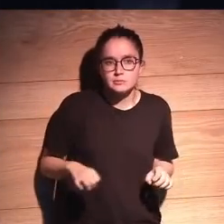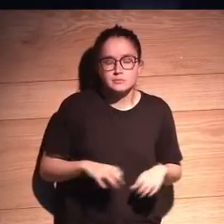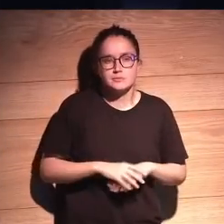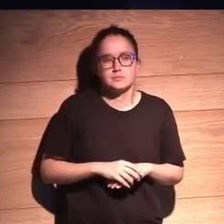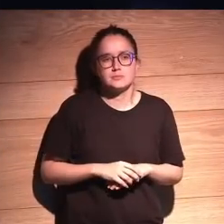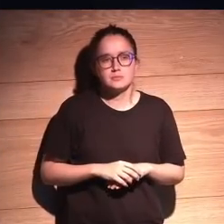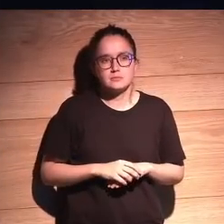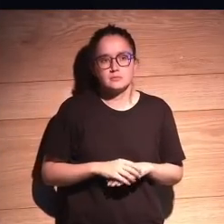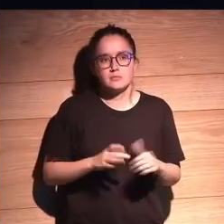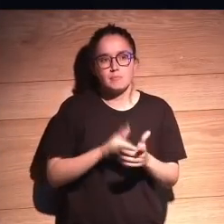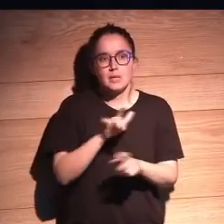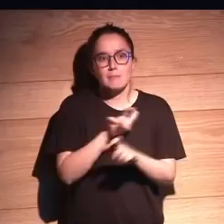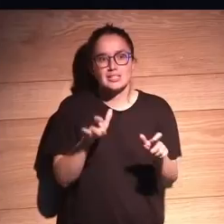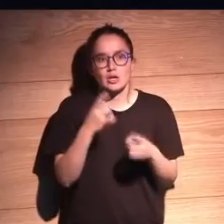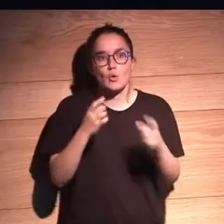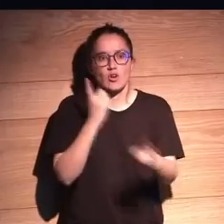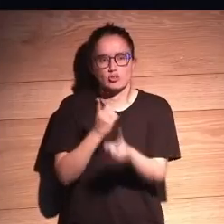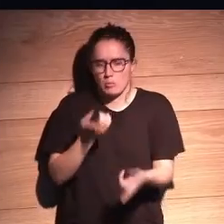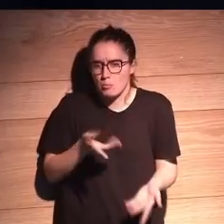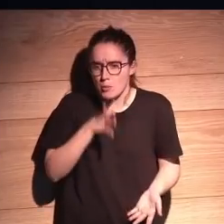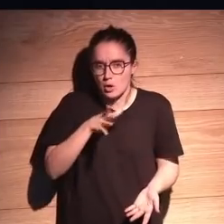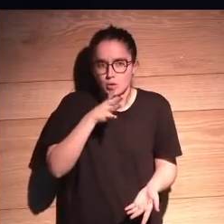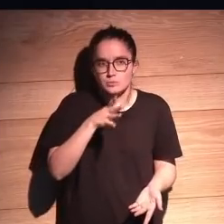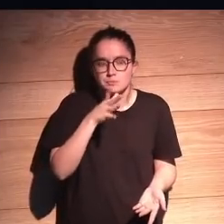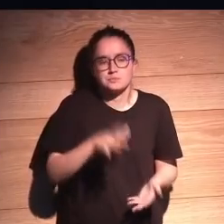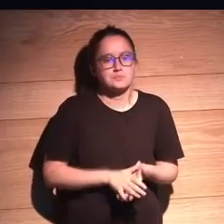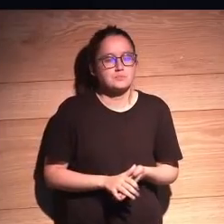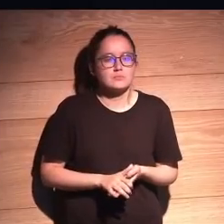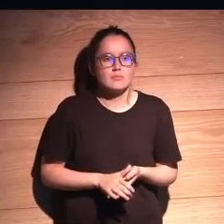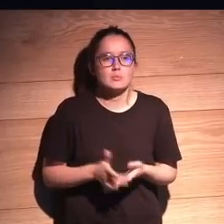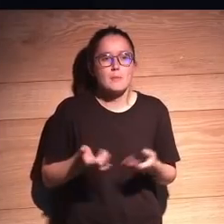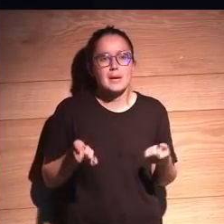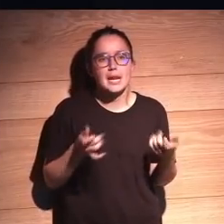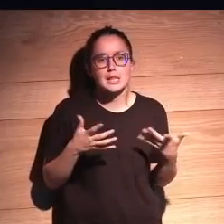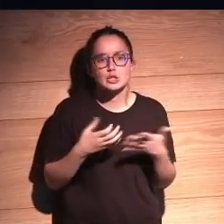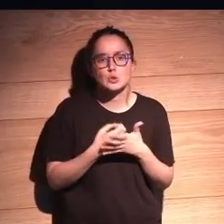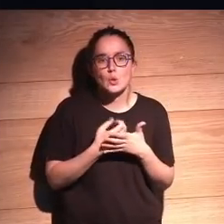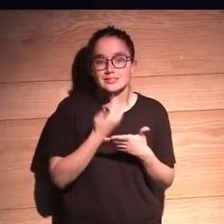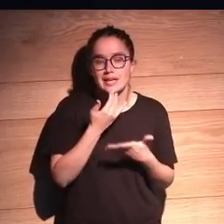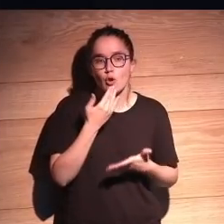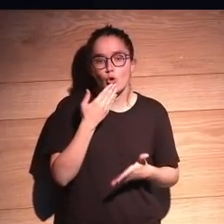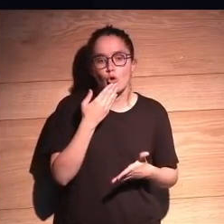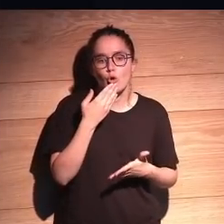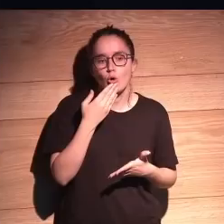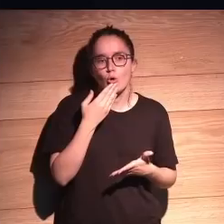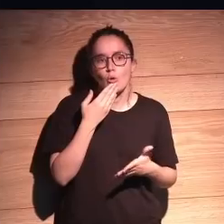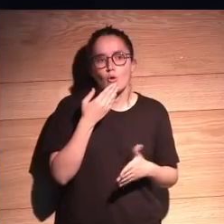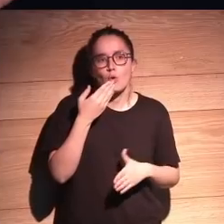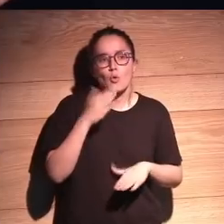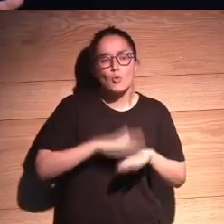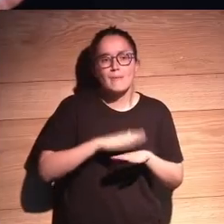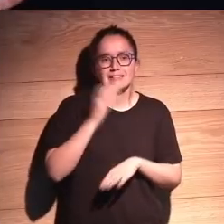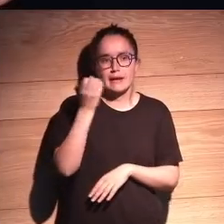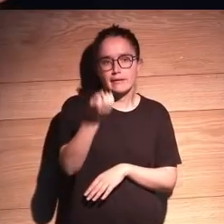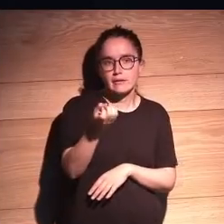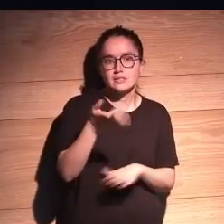gente que se opone. ¿Cómo te puedes oponer a esto? Por ejemplo, pues que parece que todo, si pasa algo malo, es culpa del tren. Ah, y por